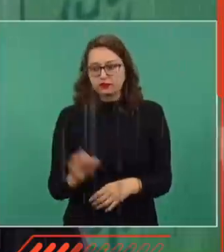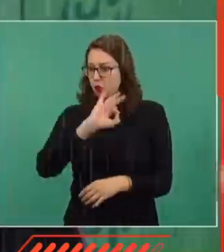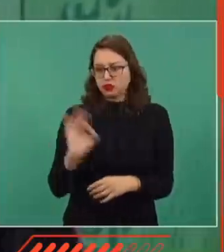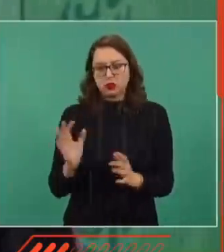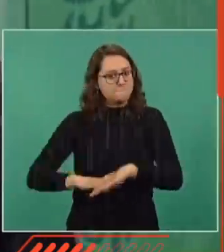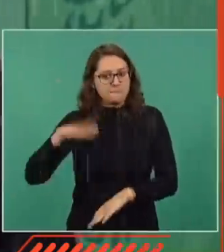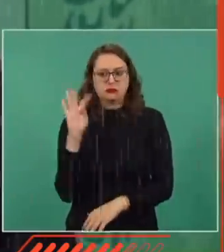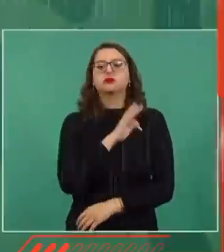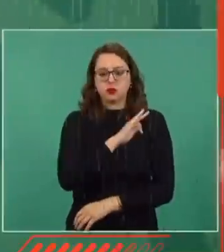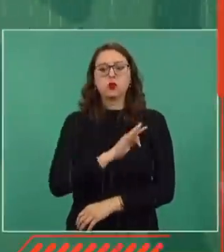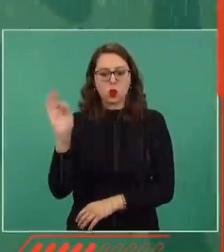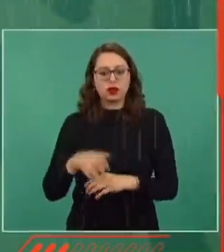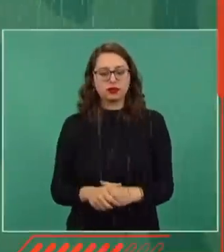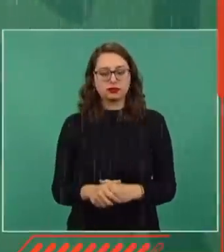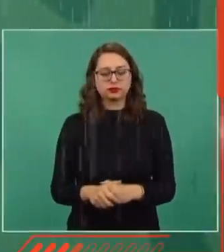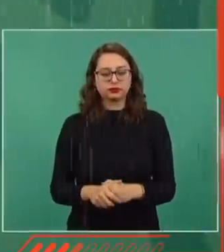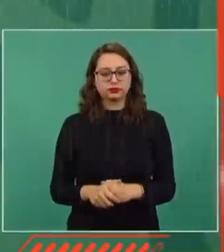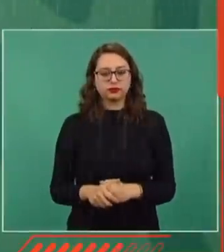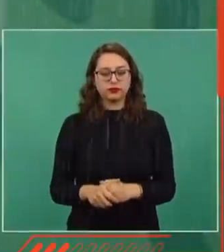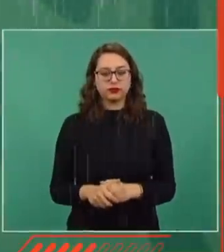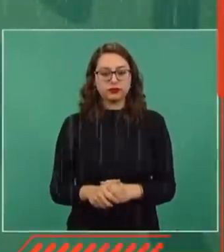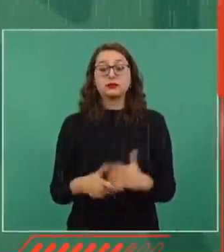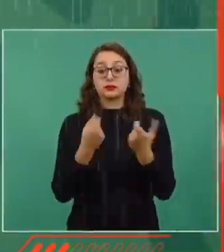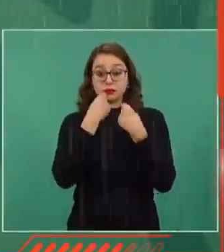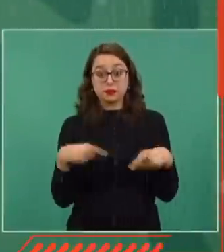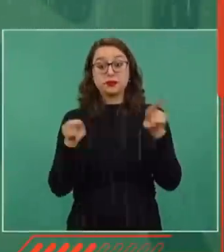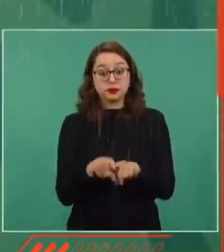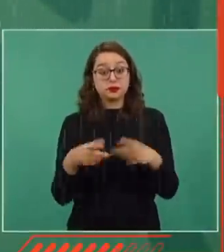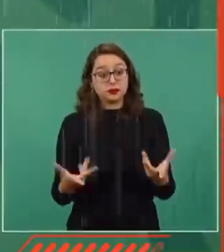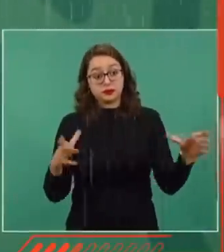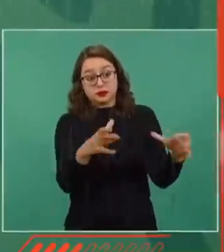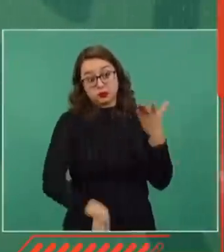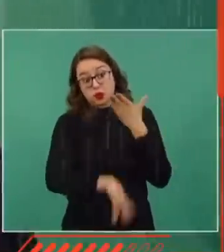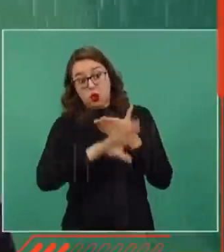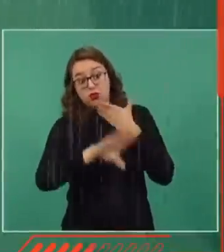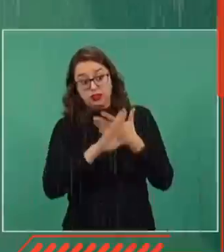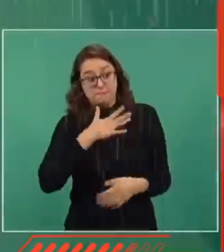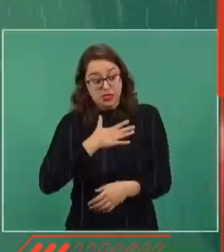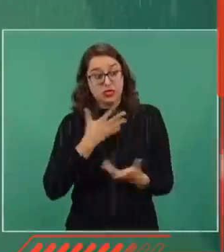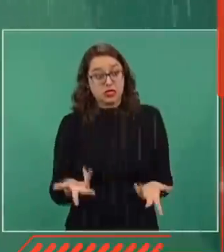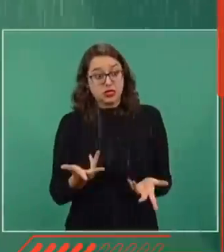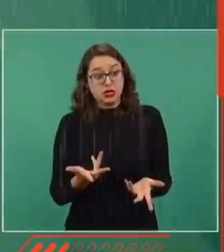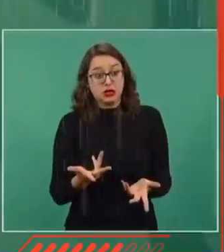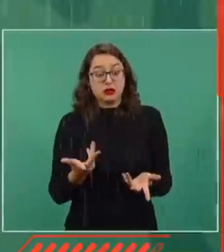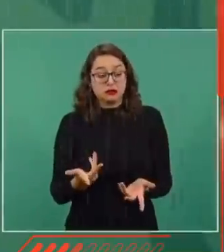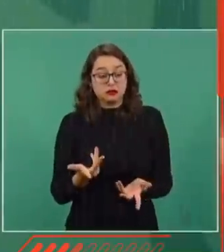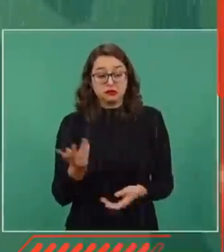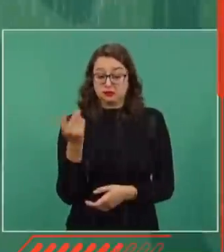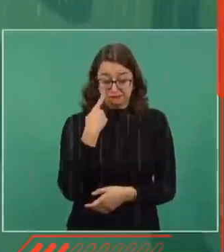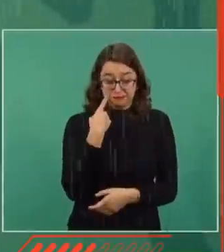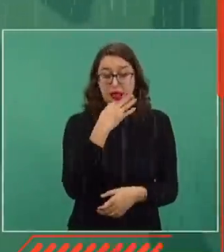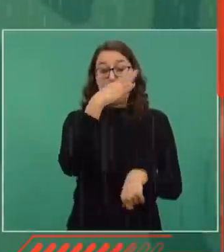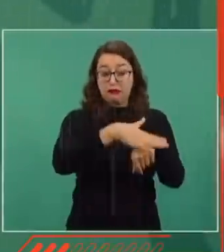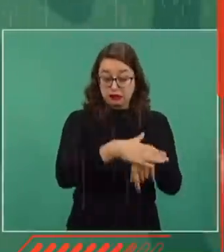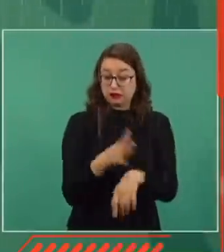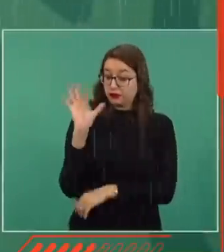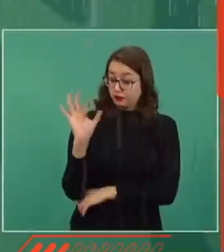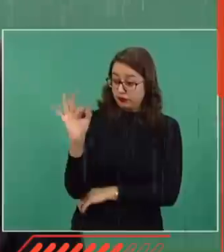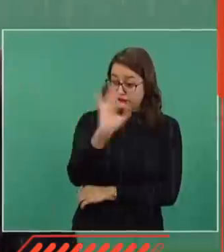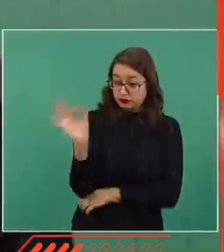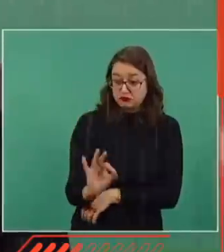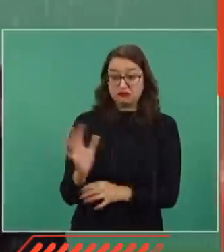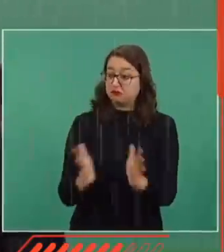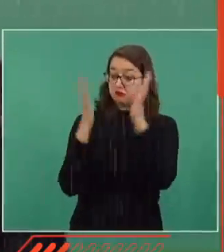porcentaje del 40 por ciento. Y también decirles a los adversarios, a los conservadores, que si no se llega al 40 por ciento y yo